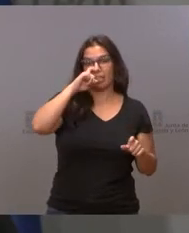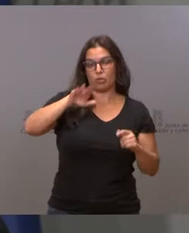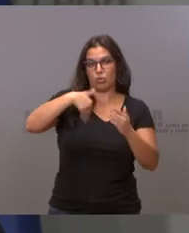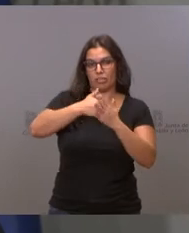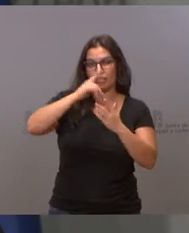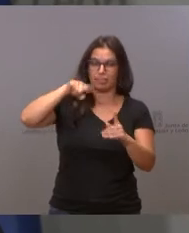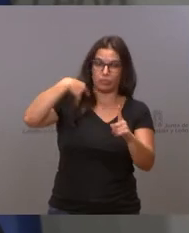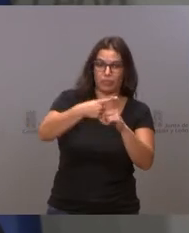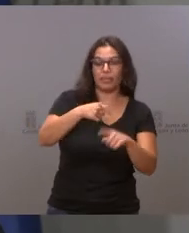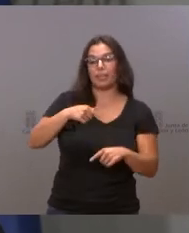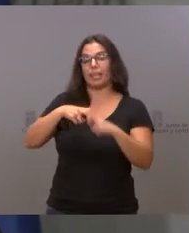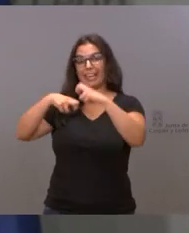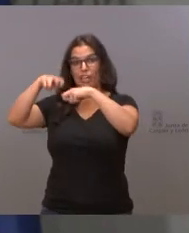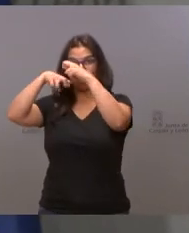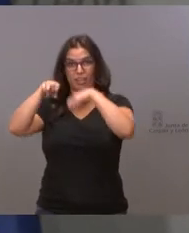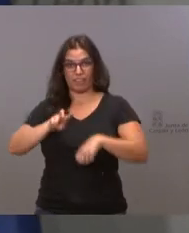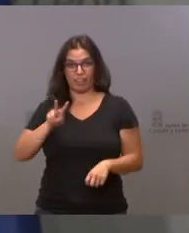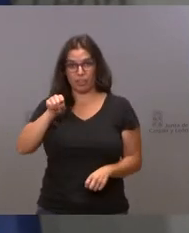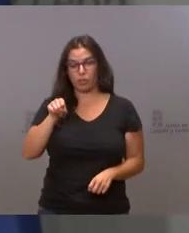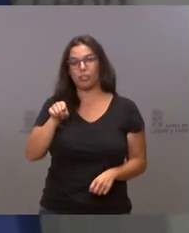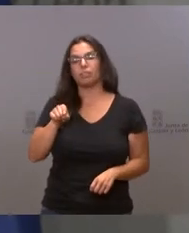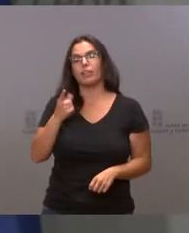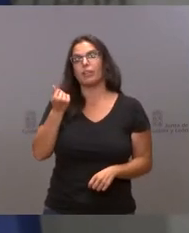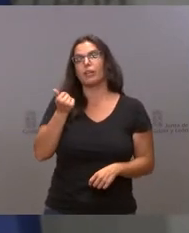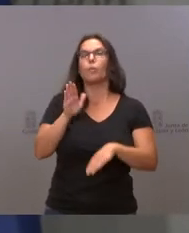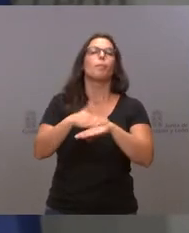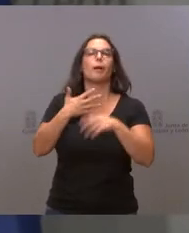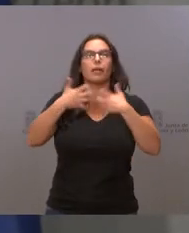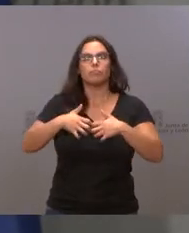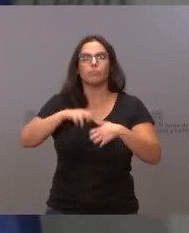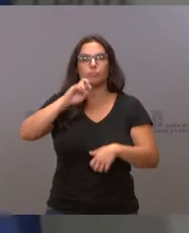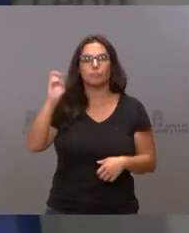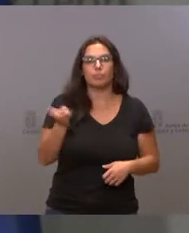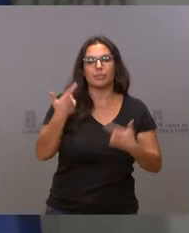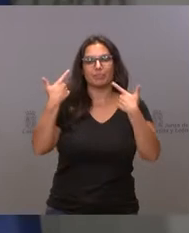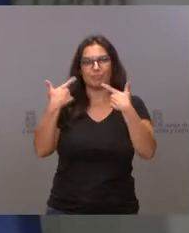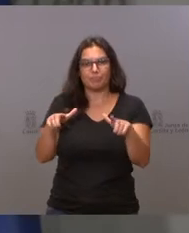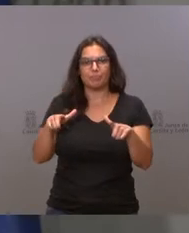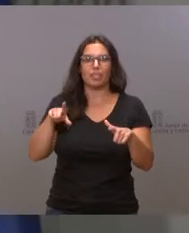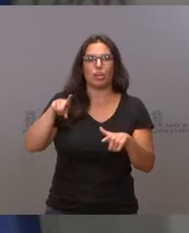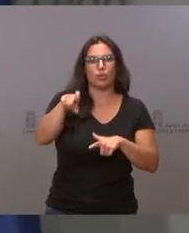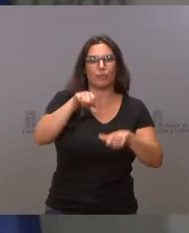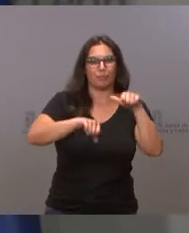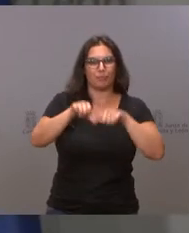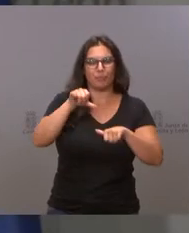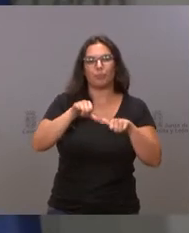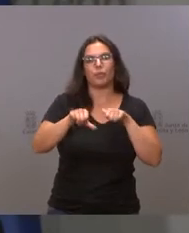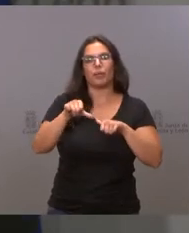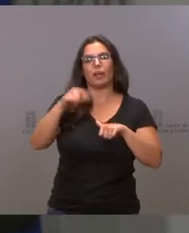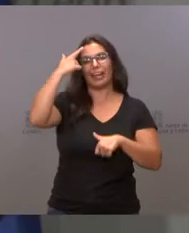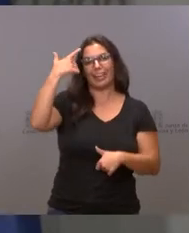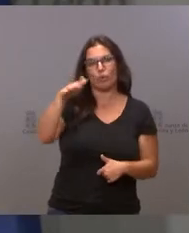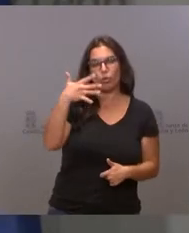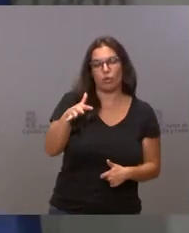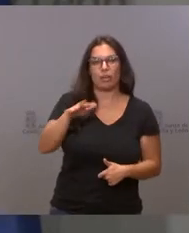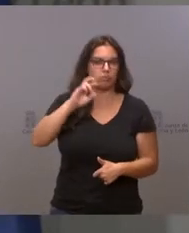y el río Ortega va a destinar a equipamiento para el abordaje de patologías quirúrgicas, neurológicas y nerviosas.